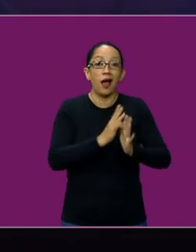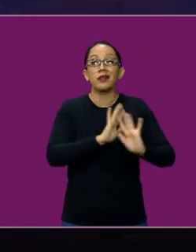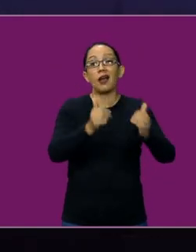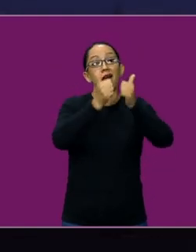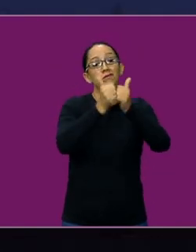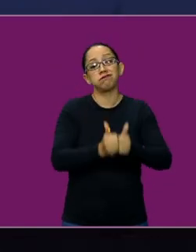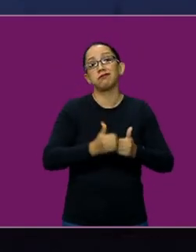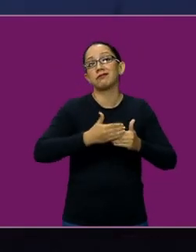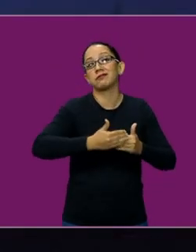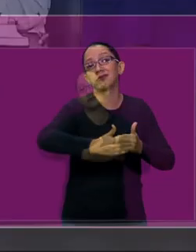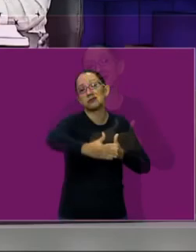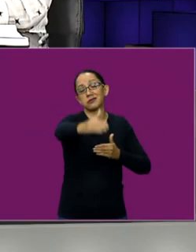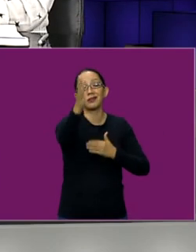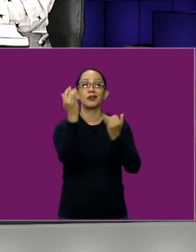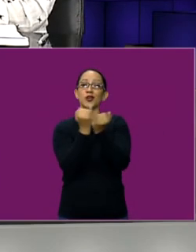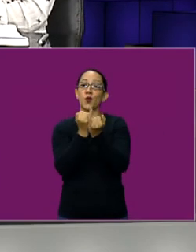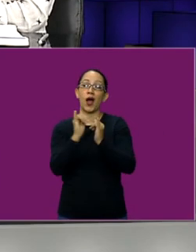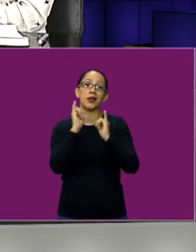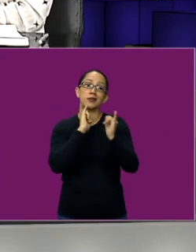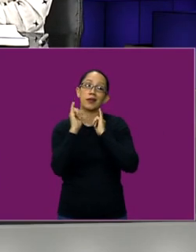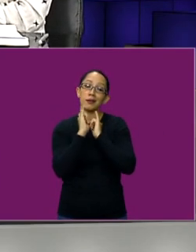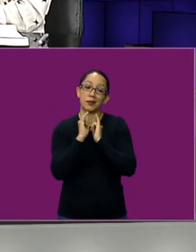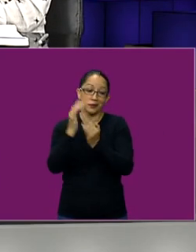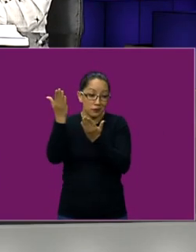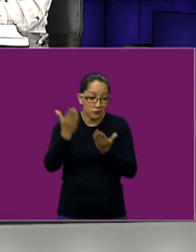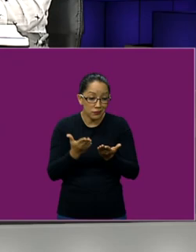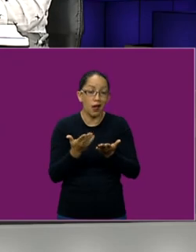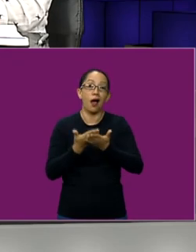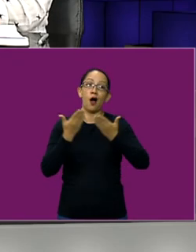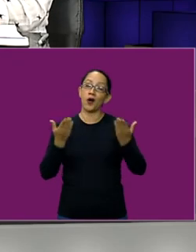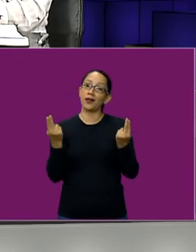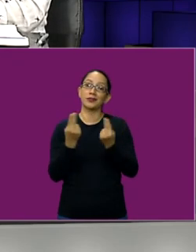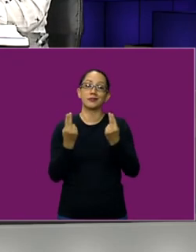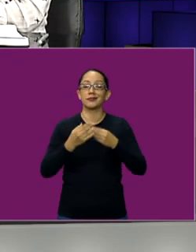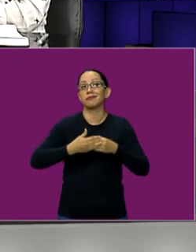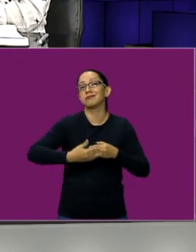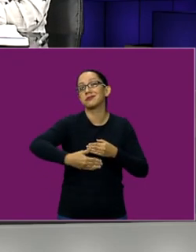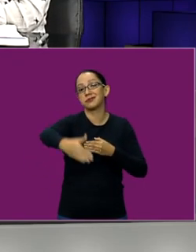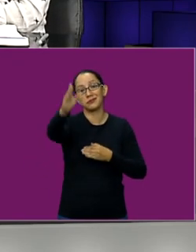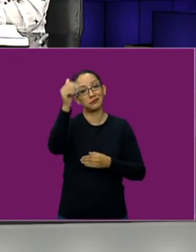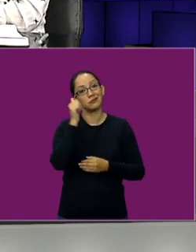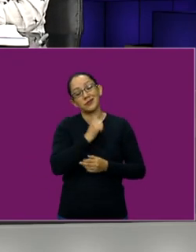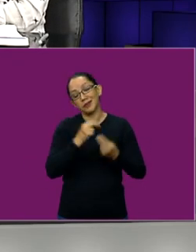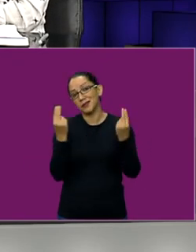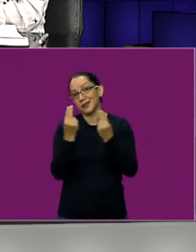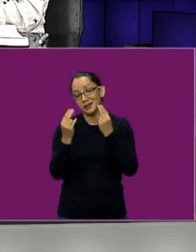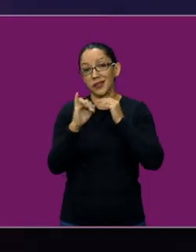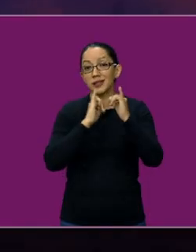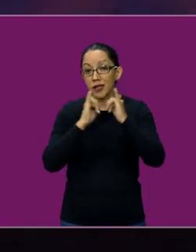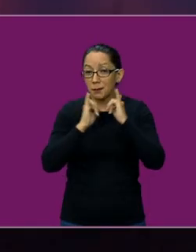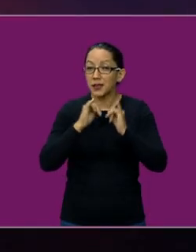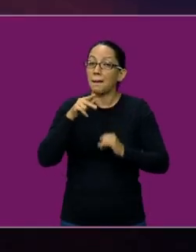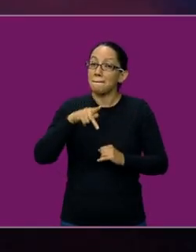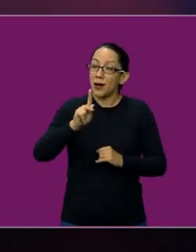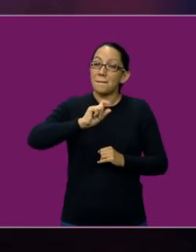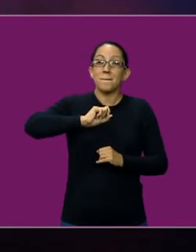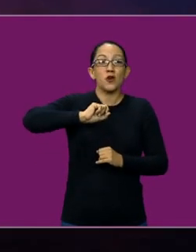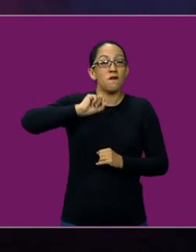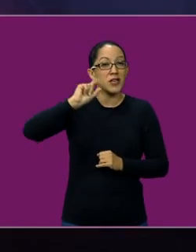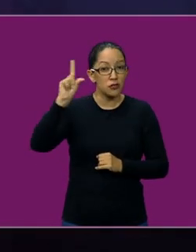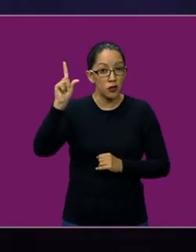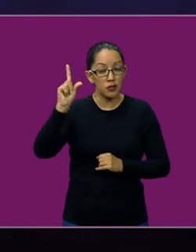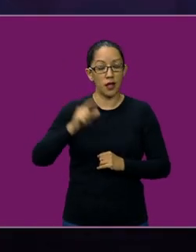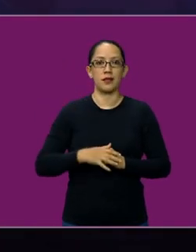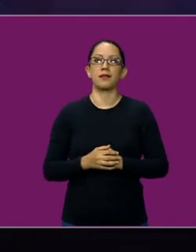es necesario el tener esta interpretación de lengua, de señas mexicanas, de profesionales, y que no van a